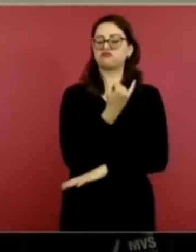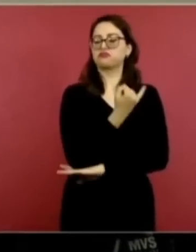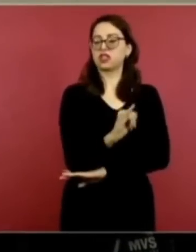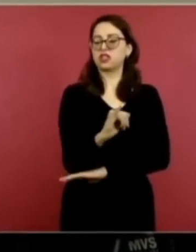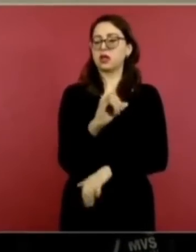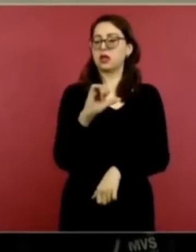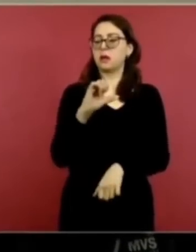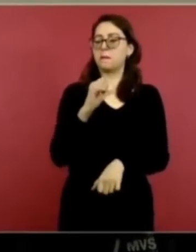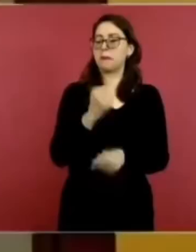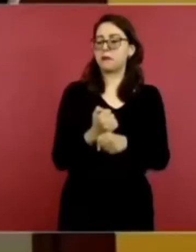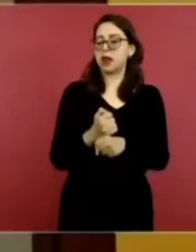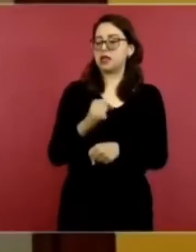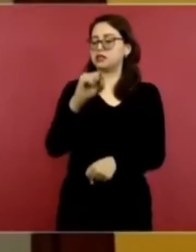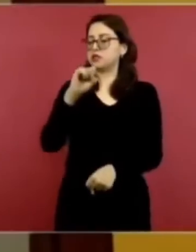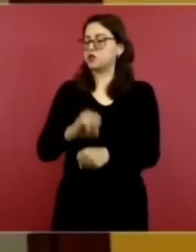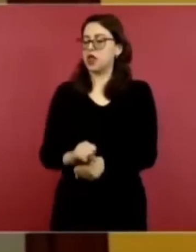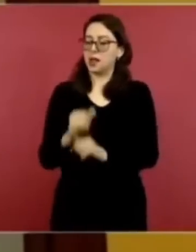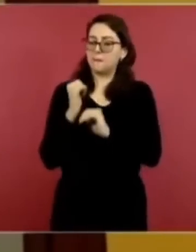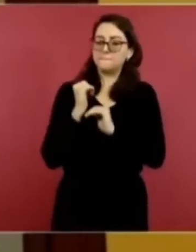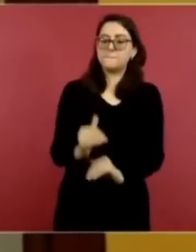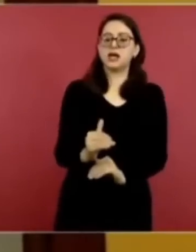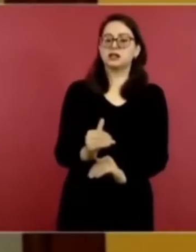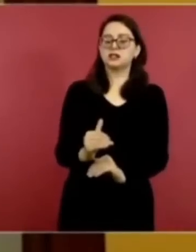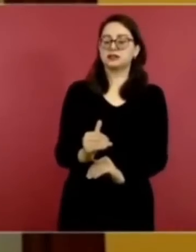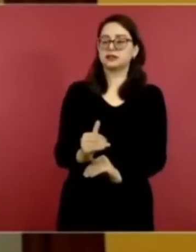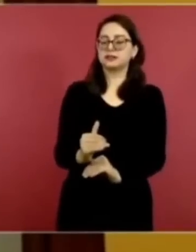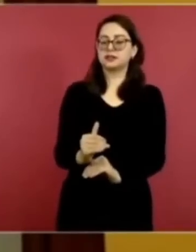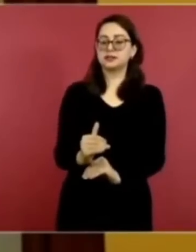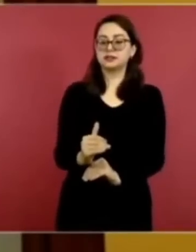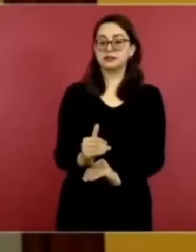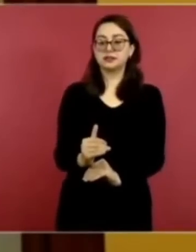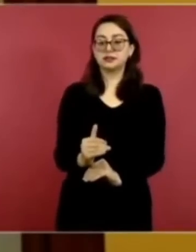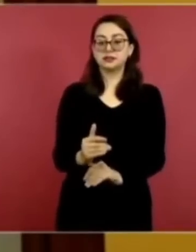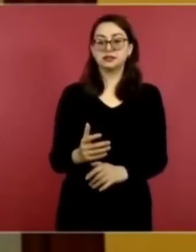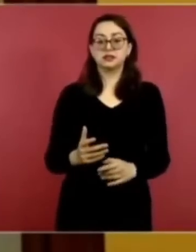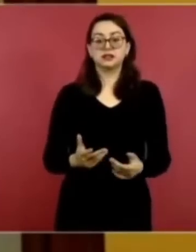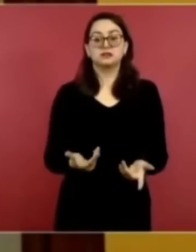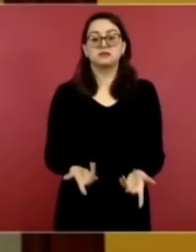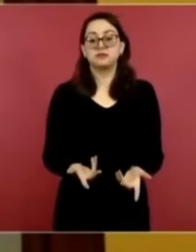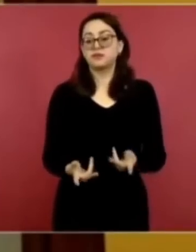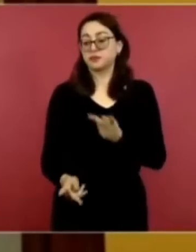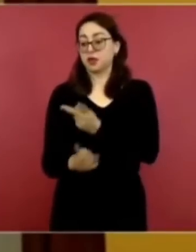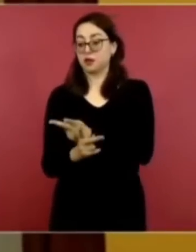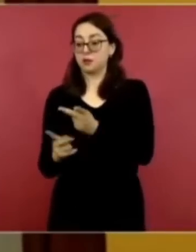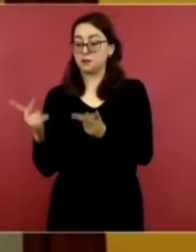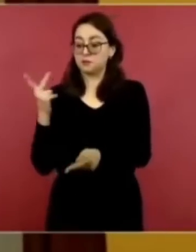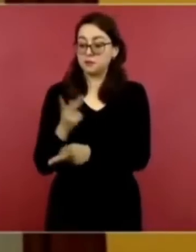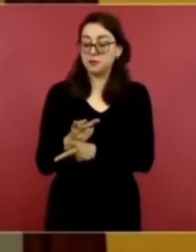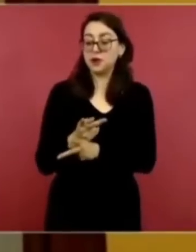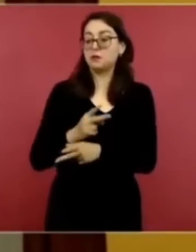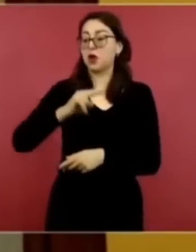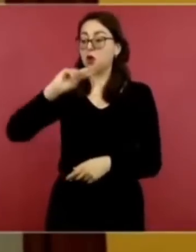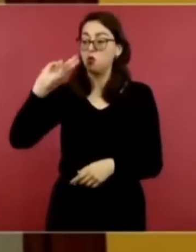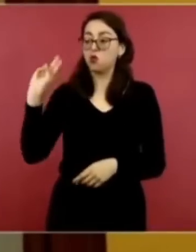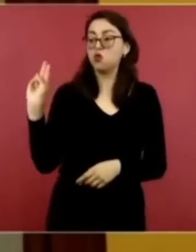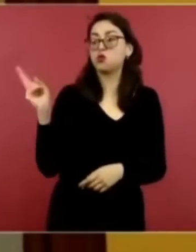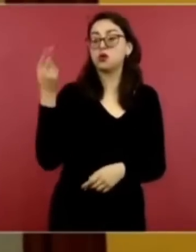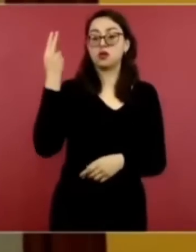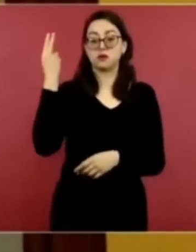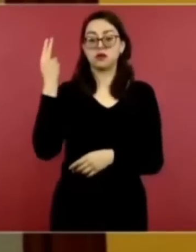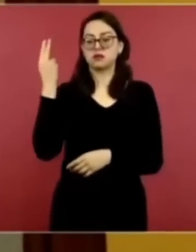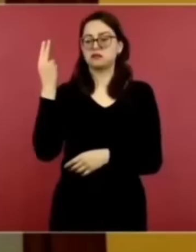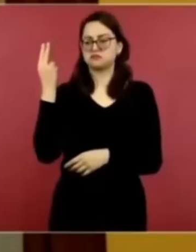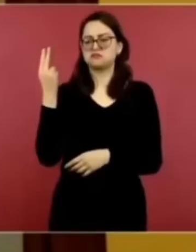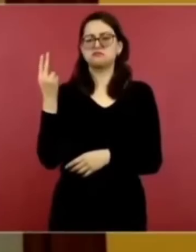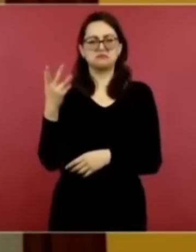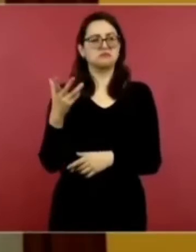Y pusieron al mercado, como si fuese una mercancía, la educación media